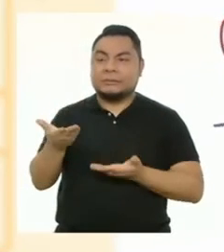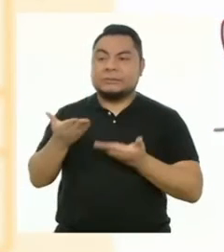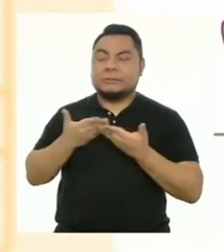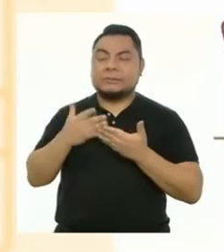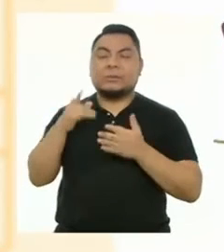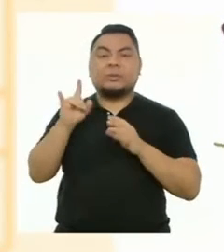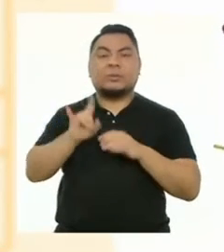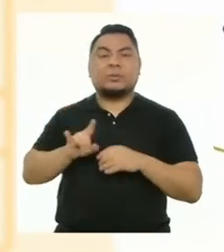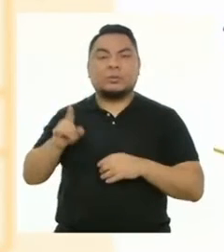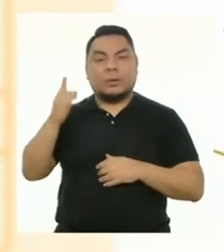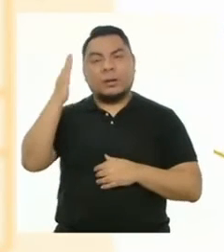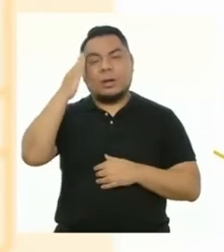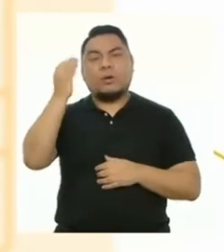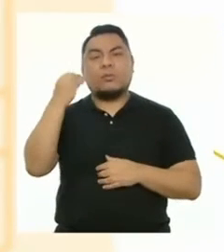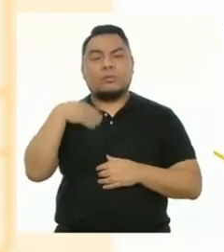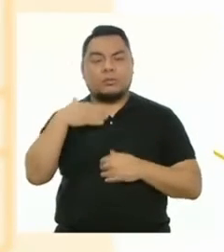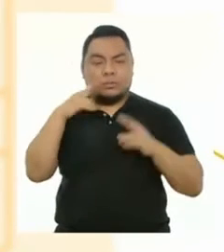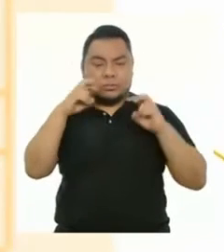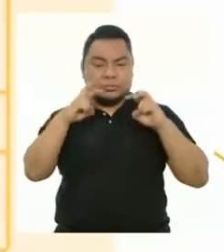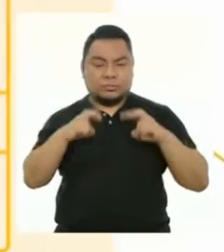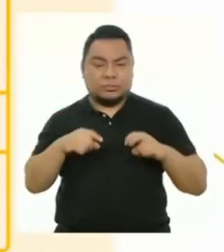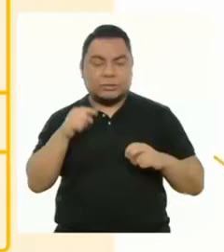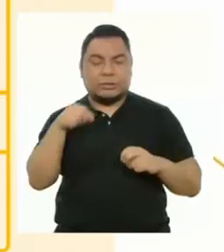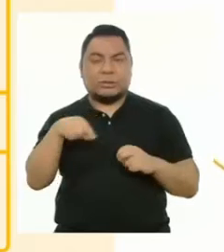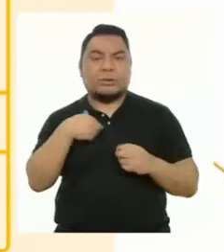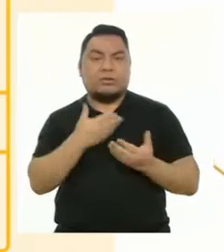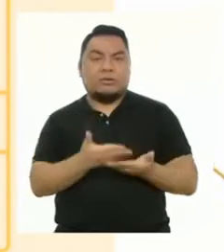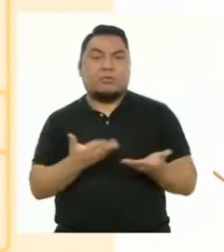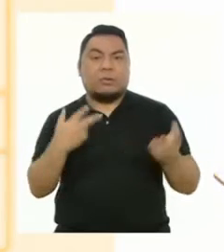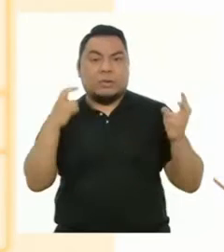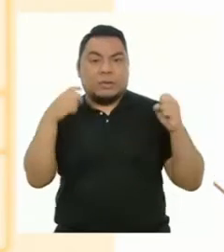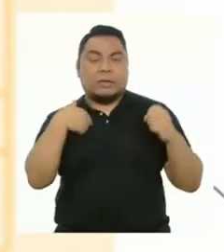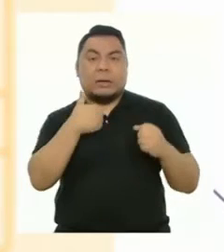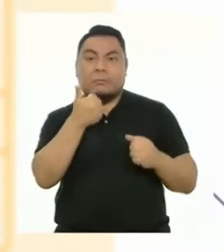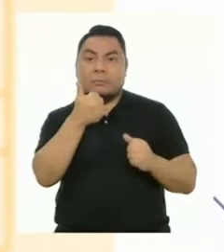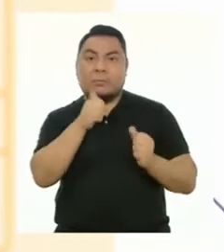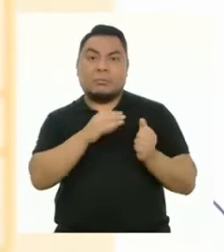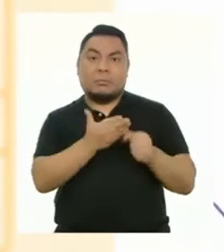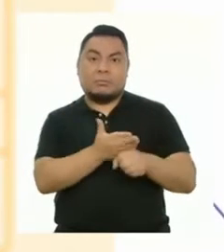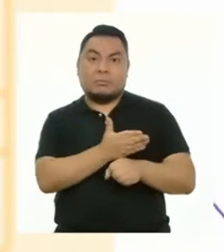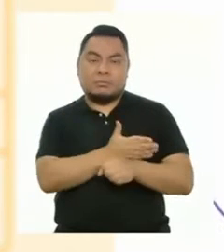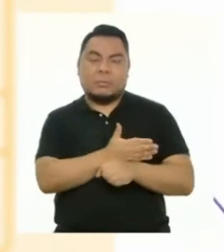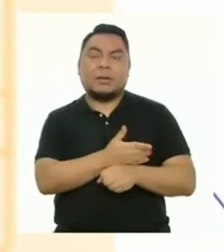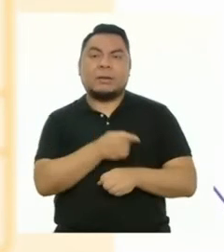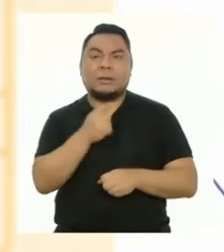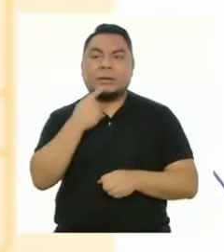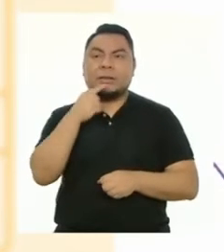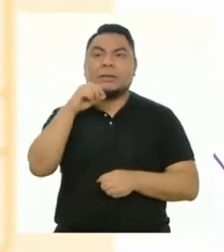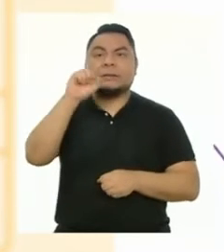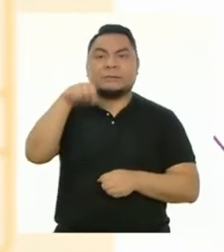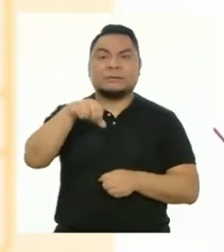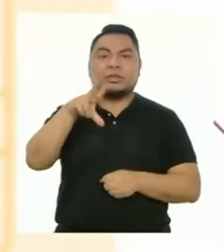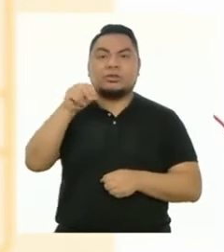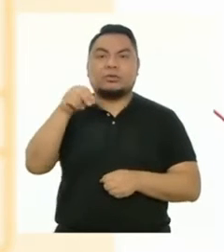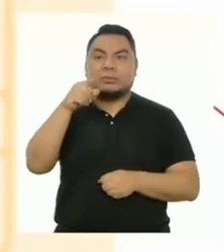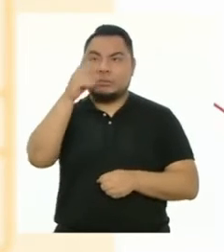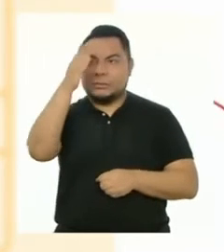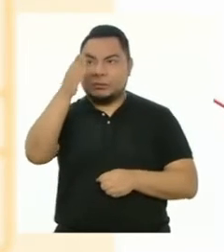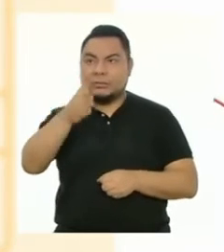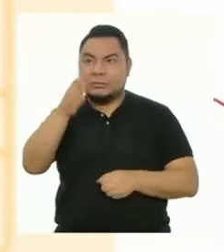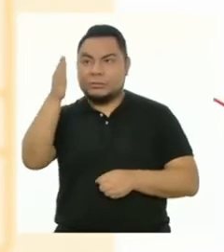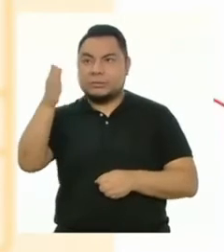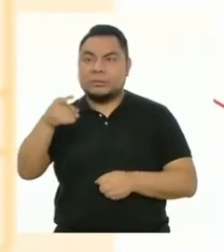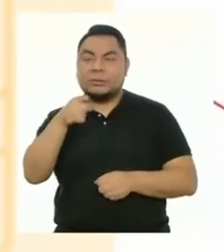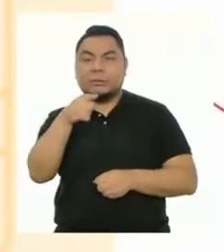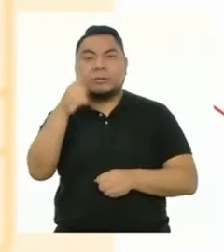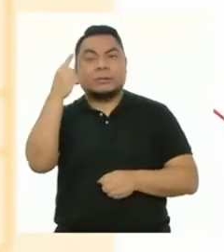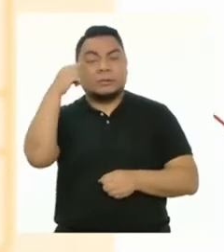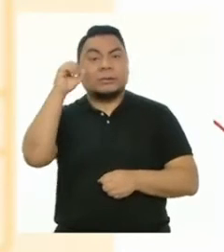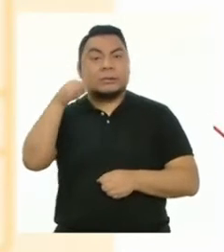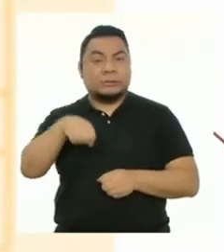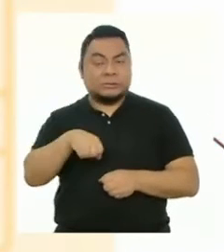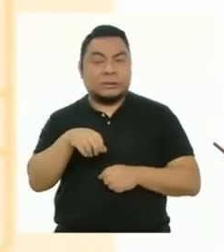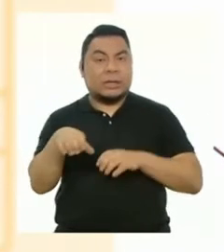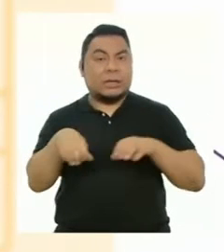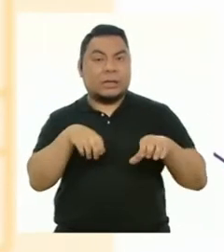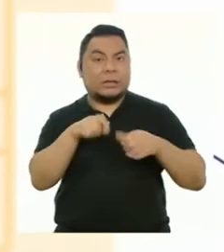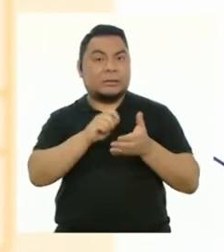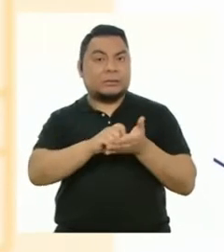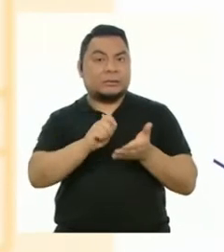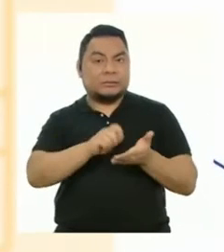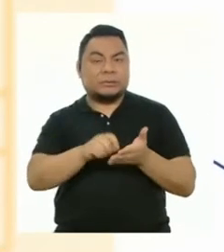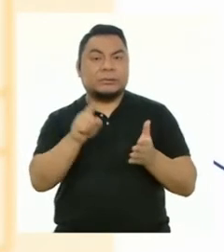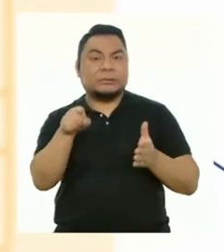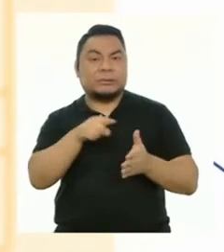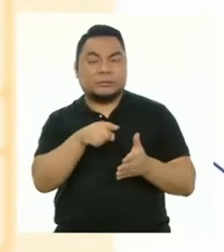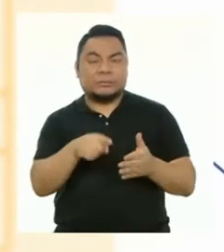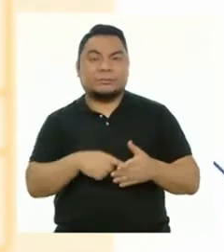nos servirán para evaluar nuestro producto. A la derecha están las columnas con sí y no, donde podremos marcar si estamos cumpliendo con los